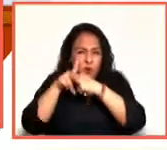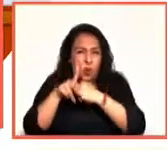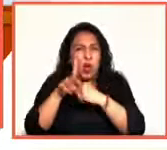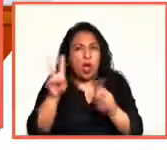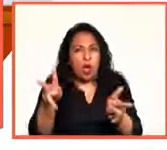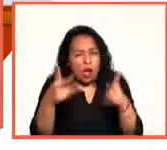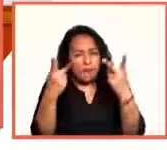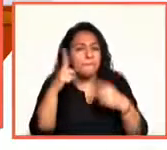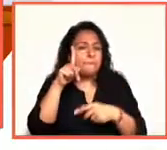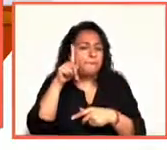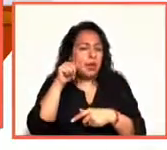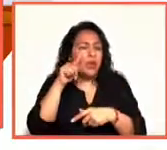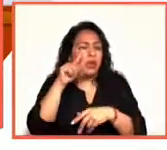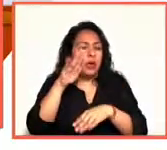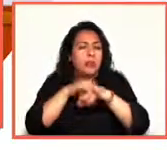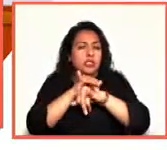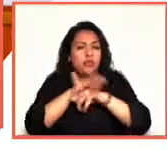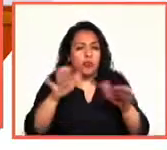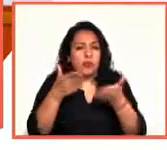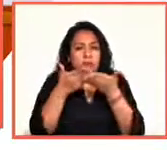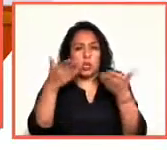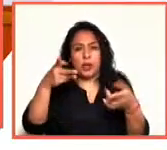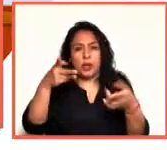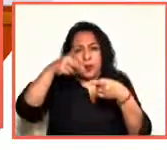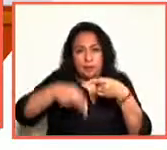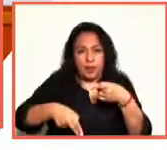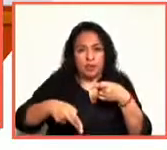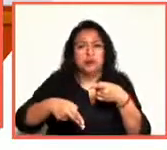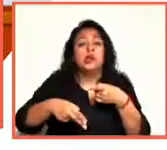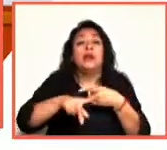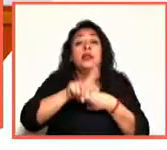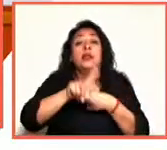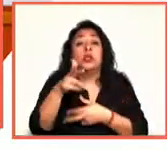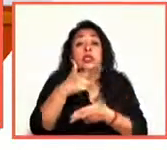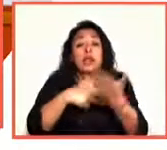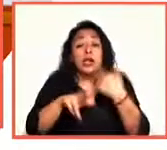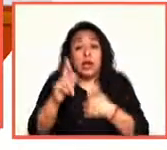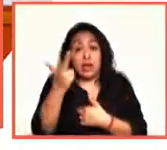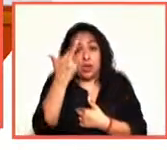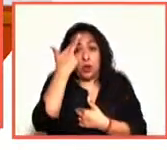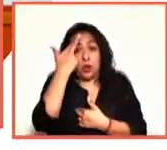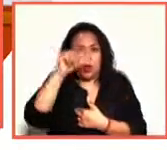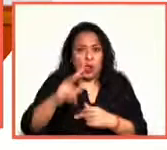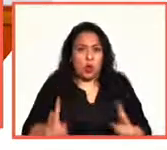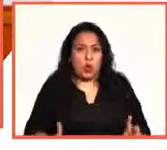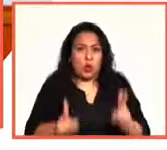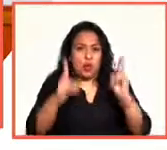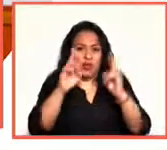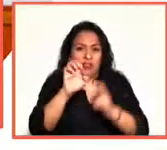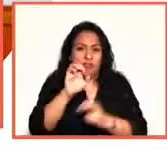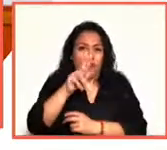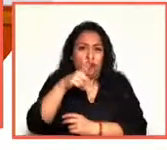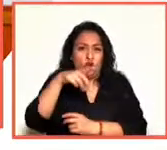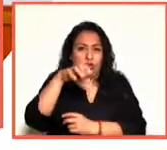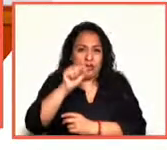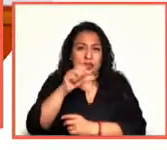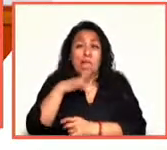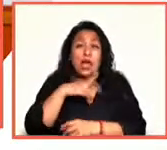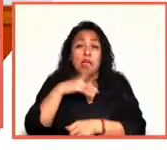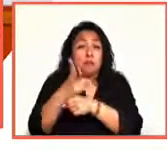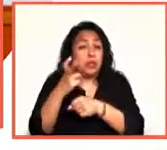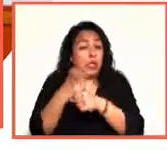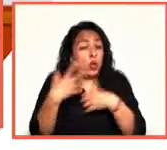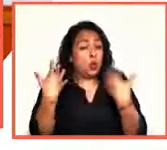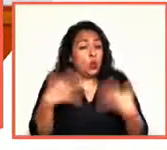información al respecto. Con esta información hacemos una pausa y al regresar, recuerde, es martes de enfoques y tenemos a un invitadaso